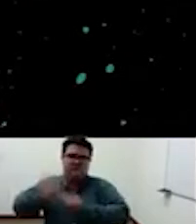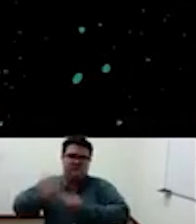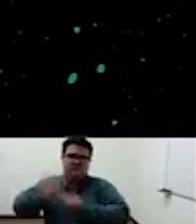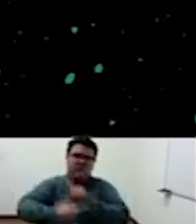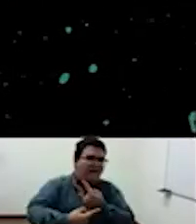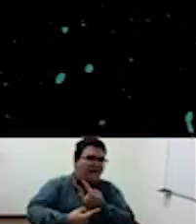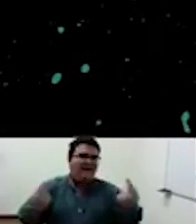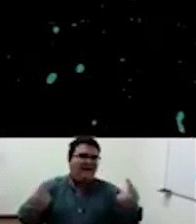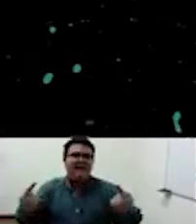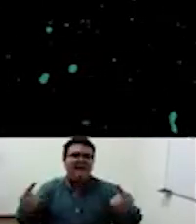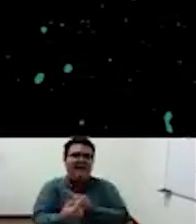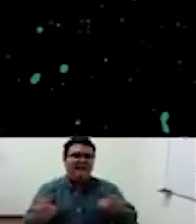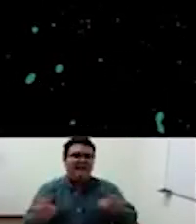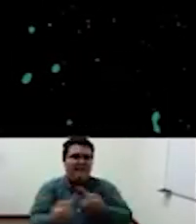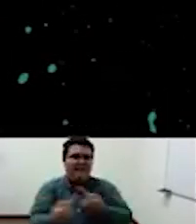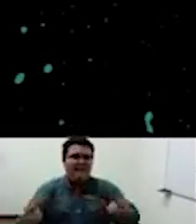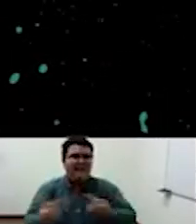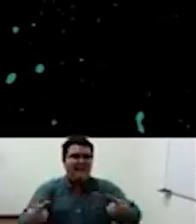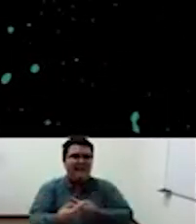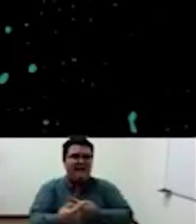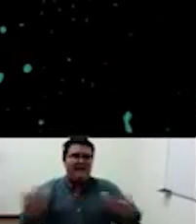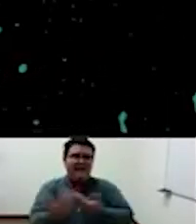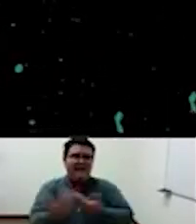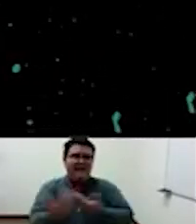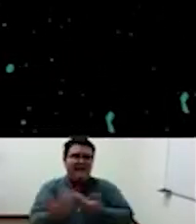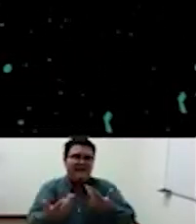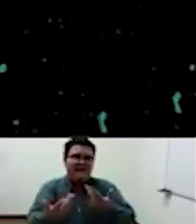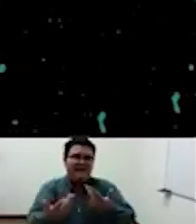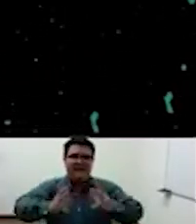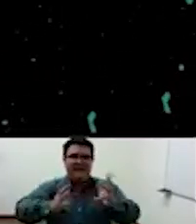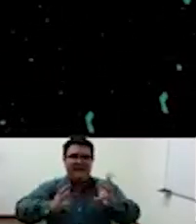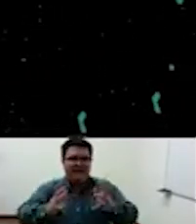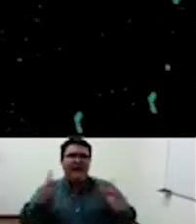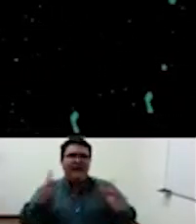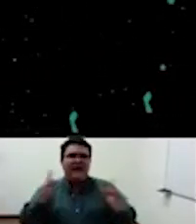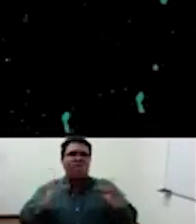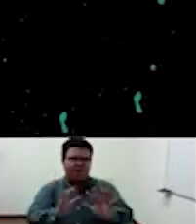se puede generar esta forma sino que se debe dialogar horizontalmente